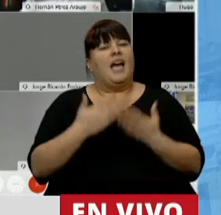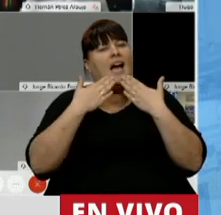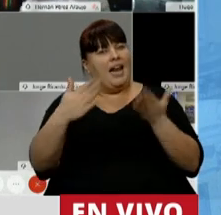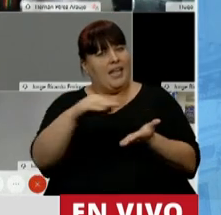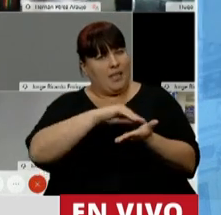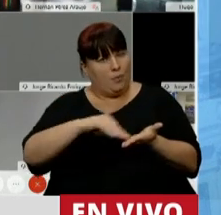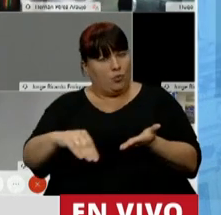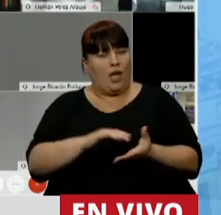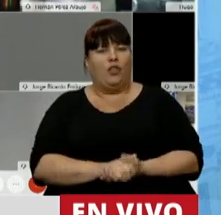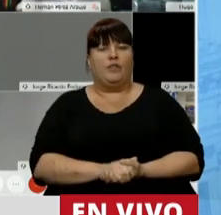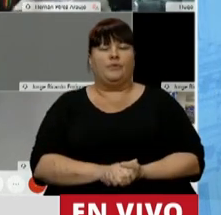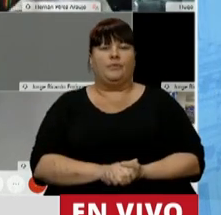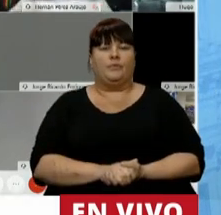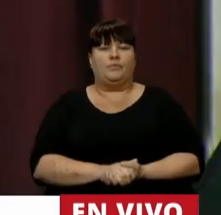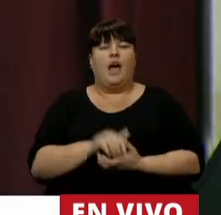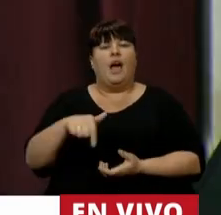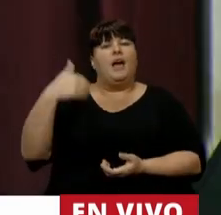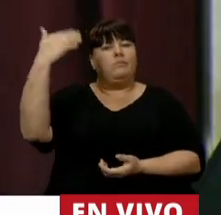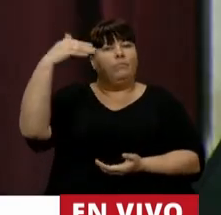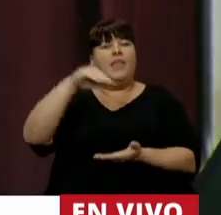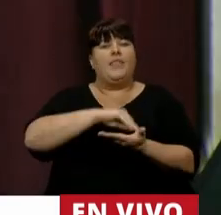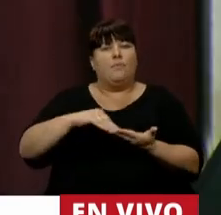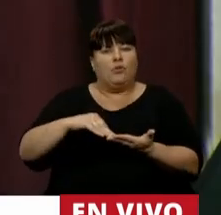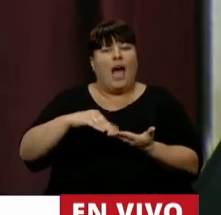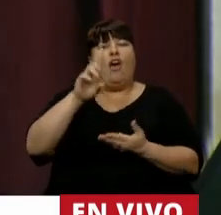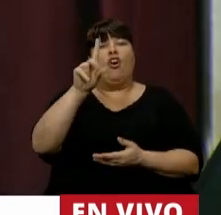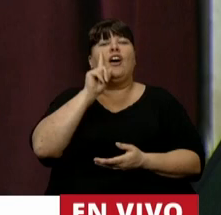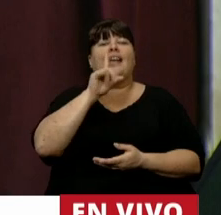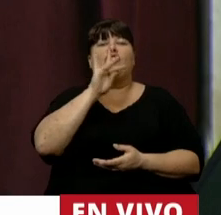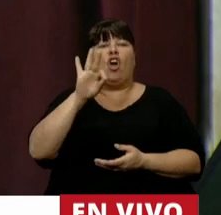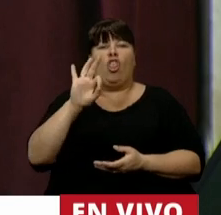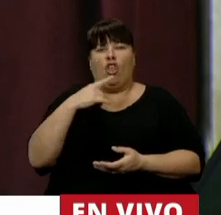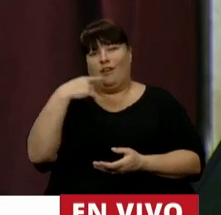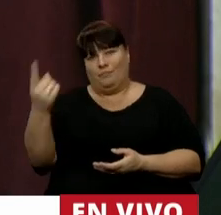Gracias, Diputado. Tiene la palabra el diputado Cristian Ritondo.